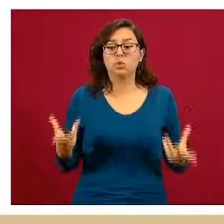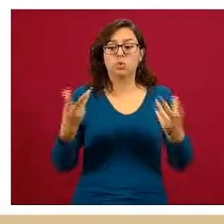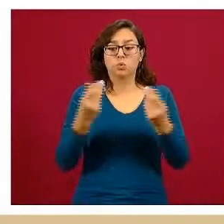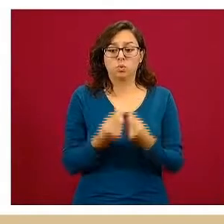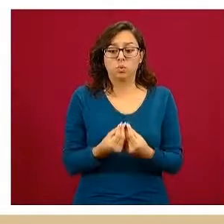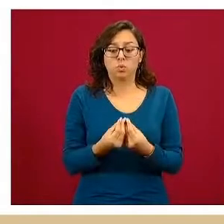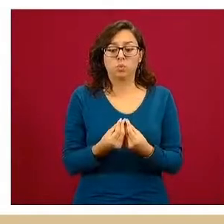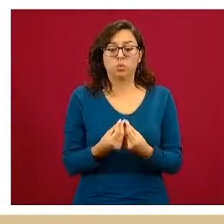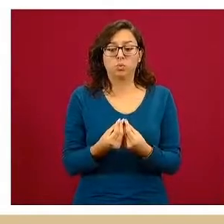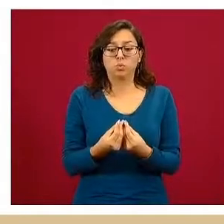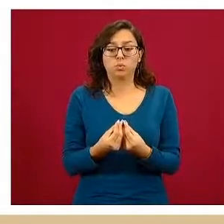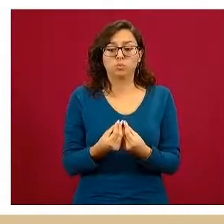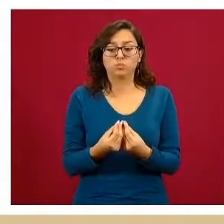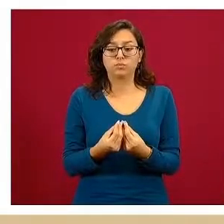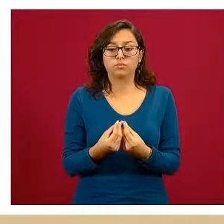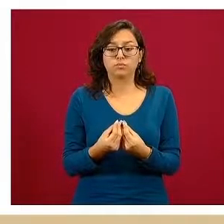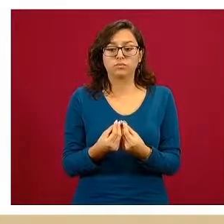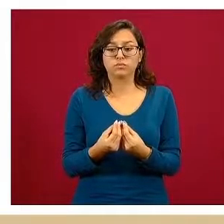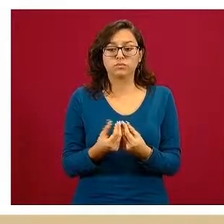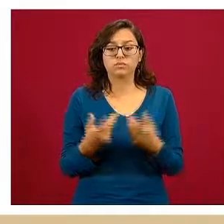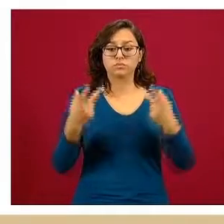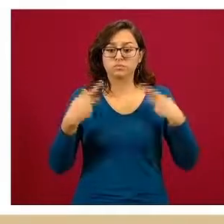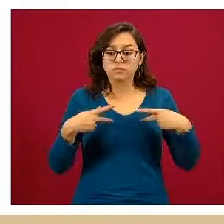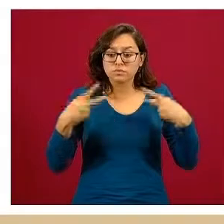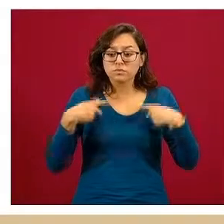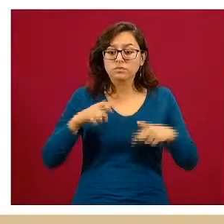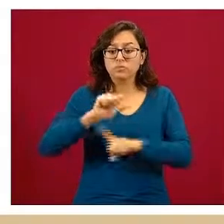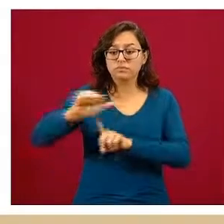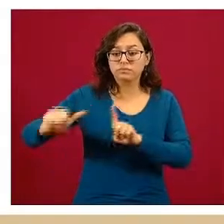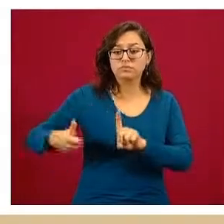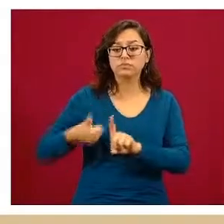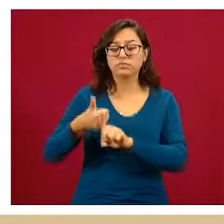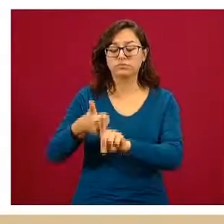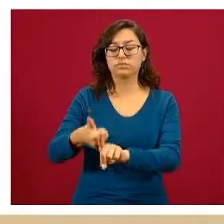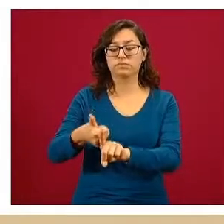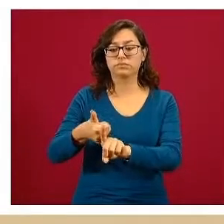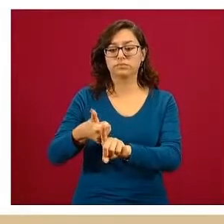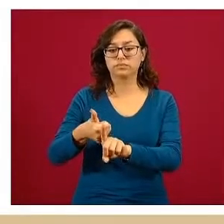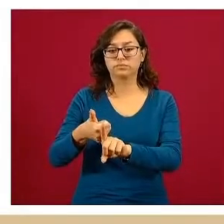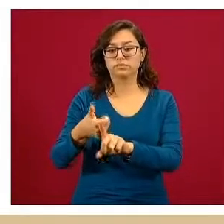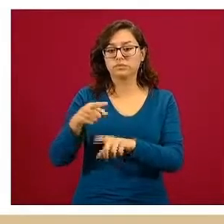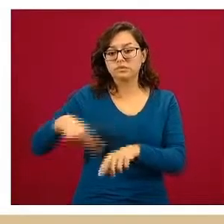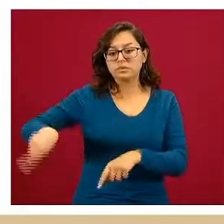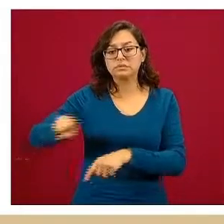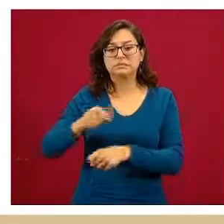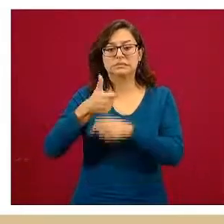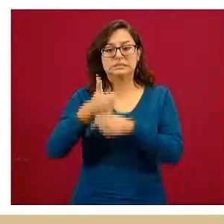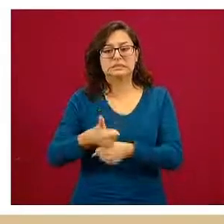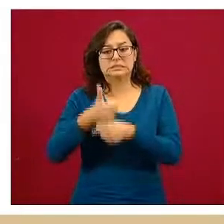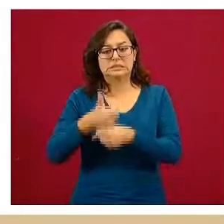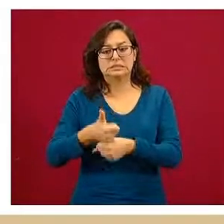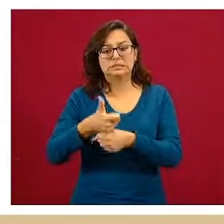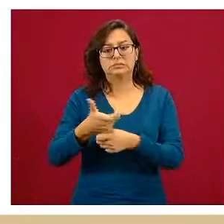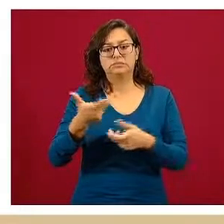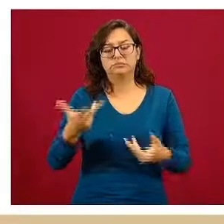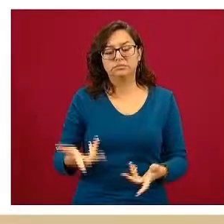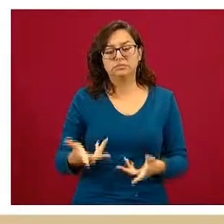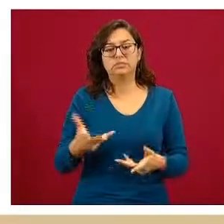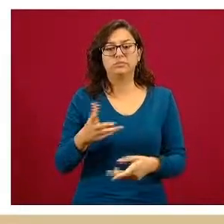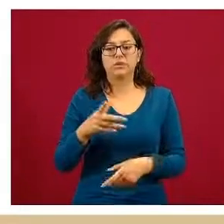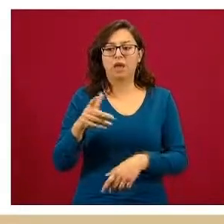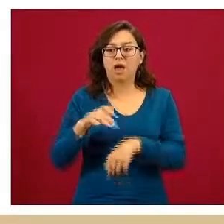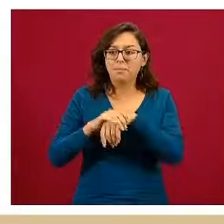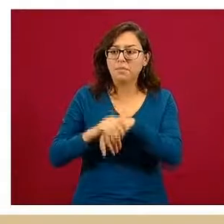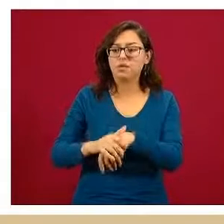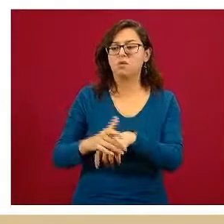cercano a las personas que han sufrido un suicidio de un familiar de un